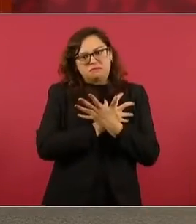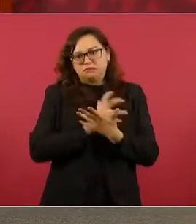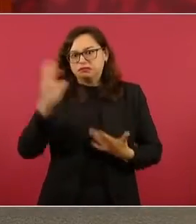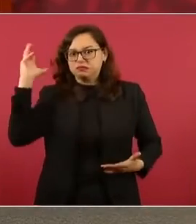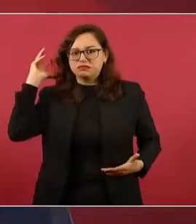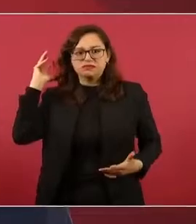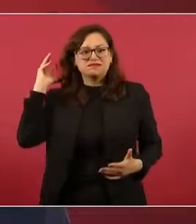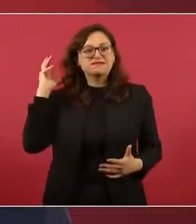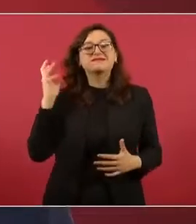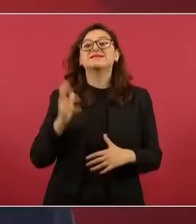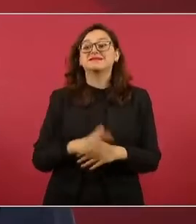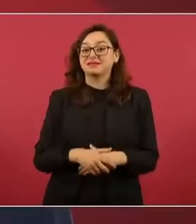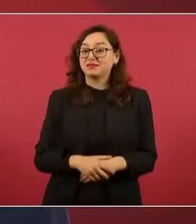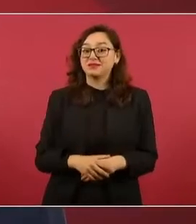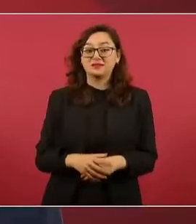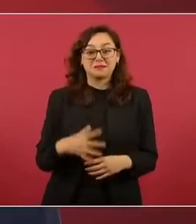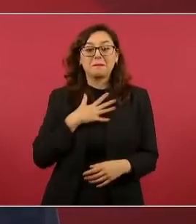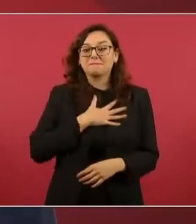pasión.